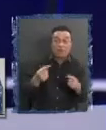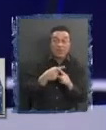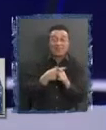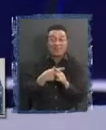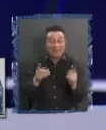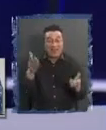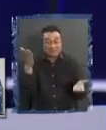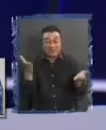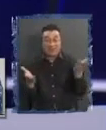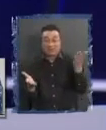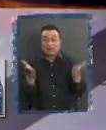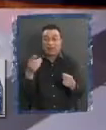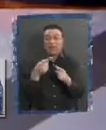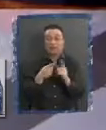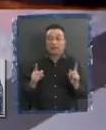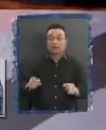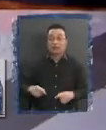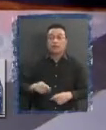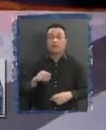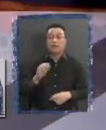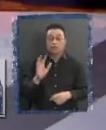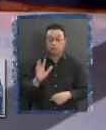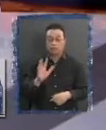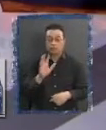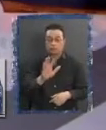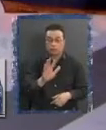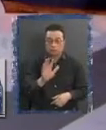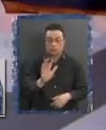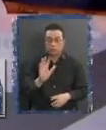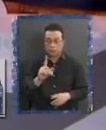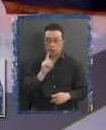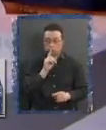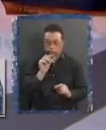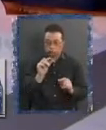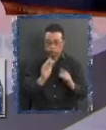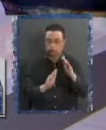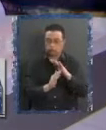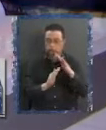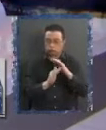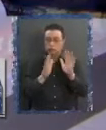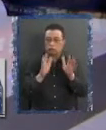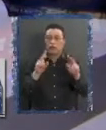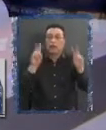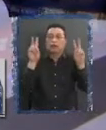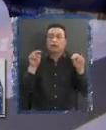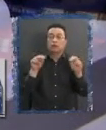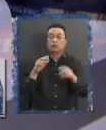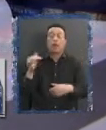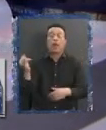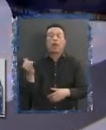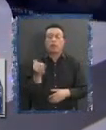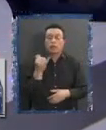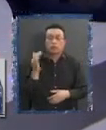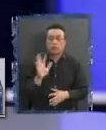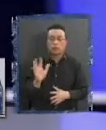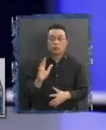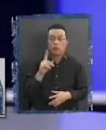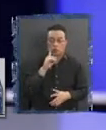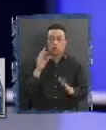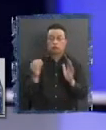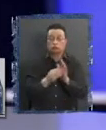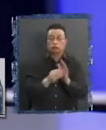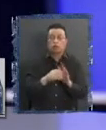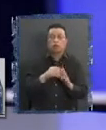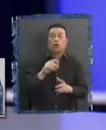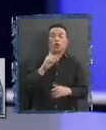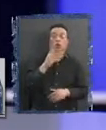entre... Yo quería decir que... Espera, un segundo. Que con respecto al... Independiente que no esté o no en el convenio 169...